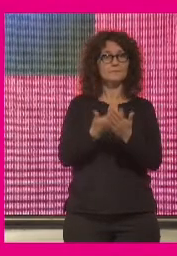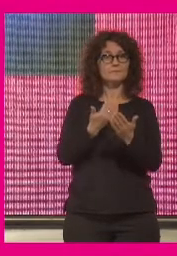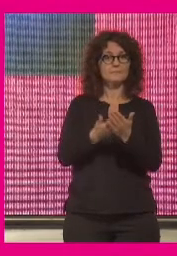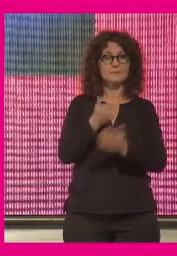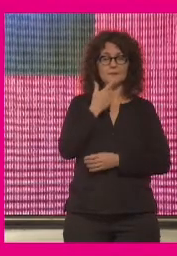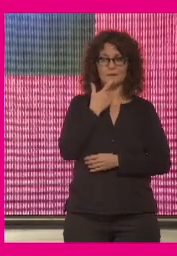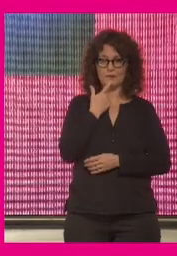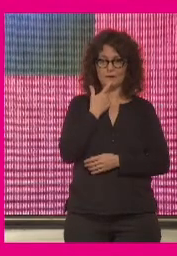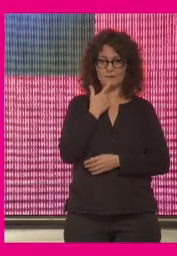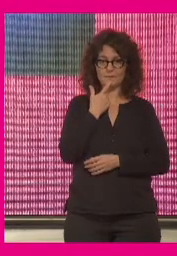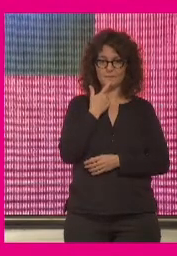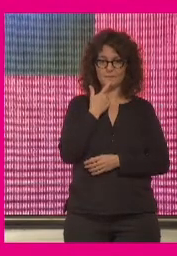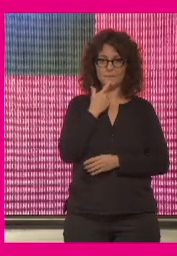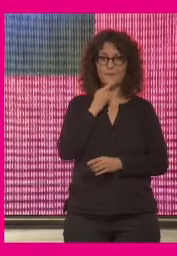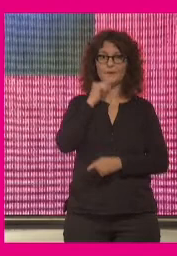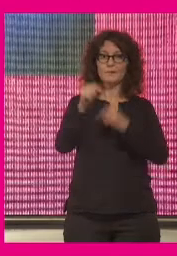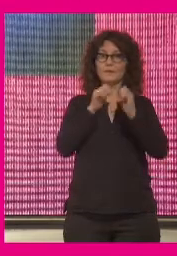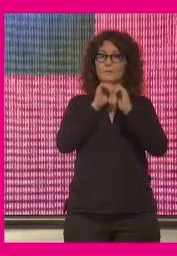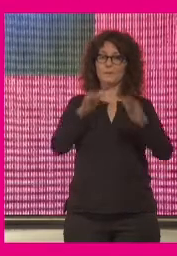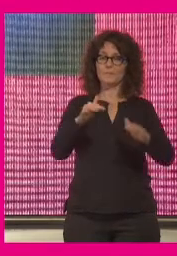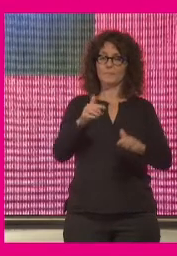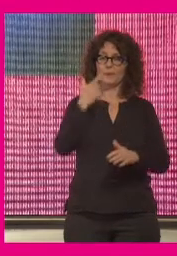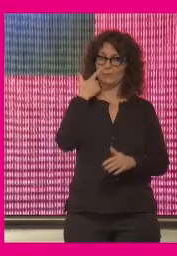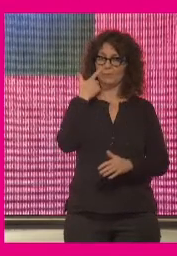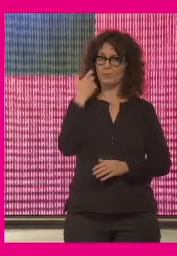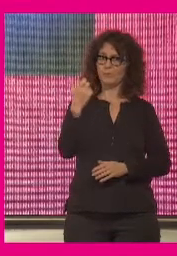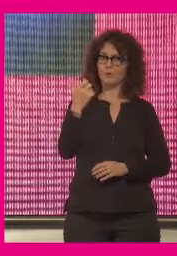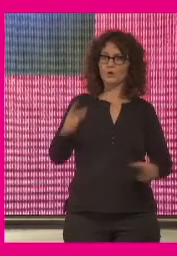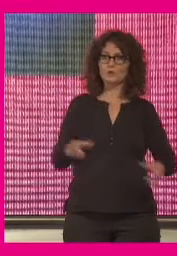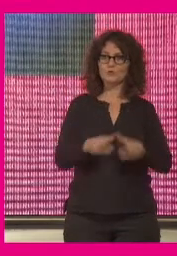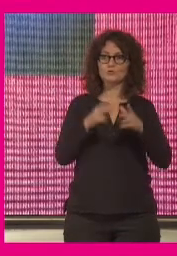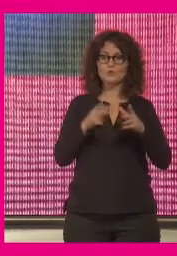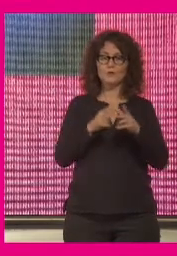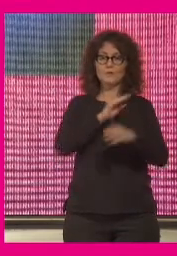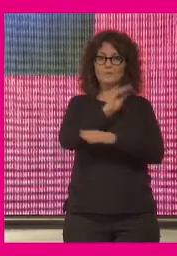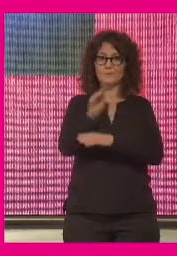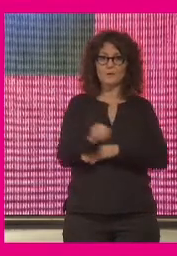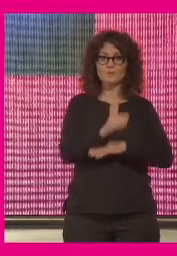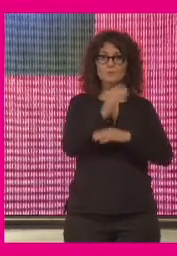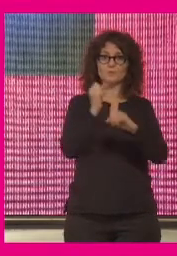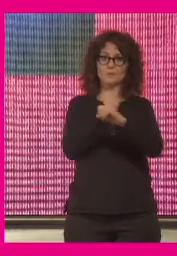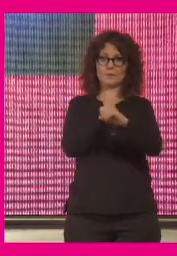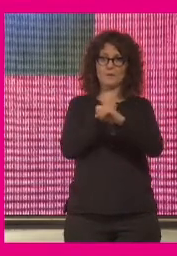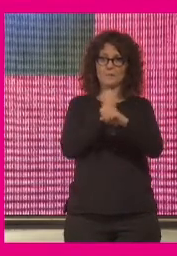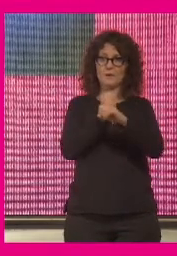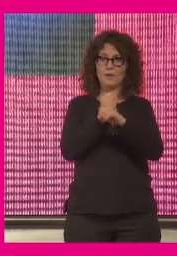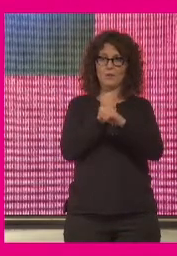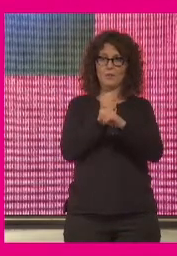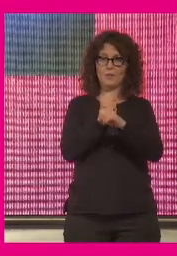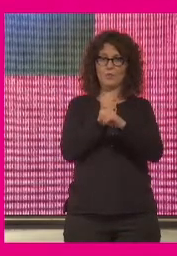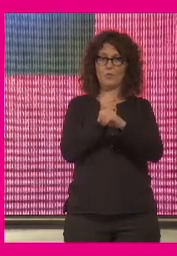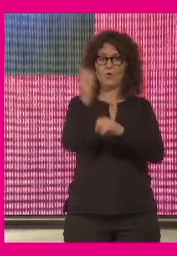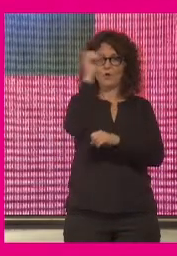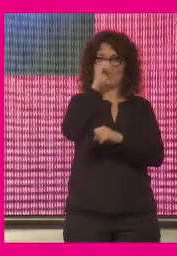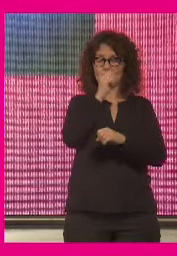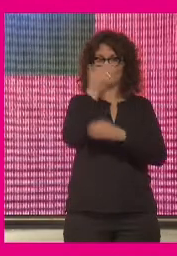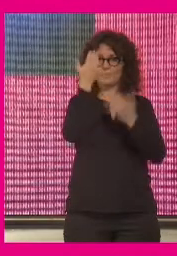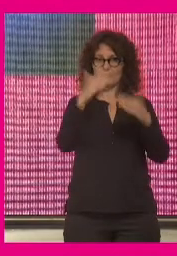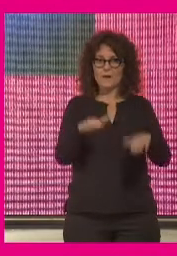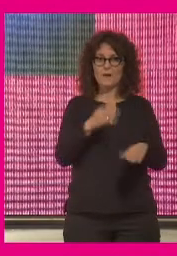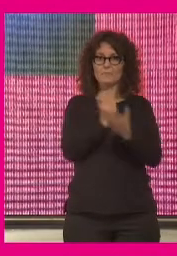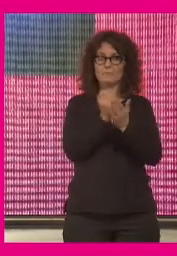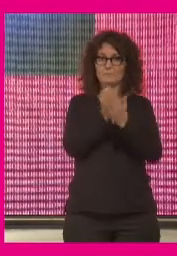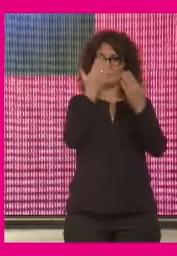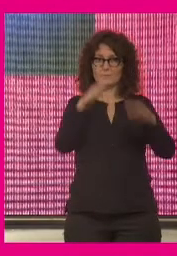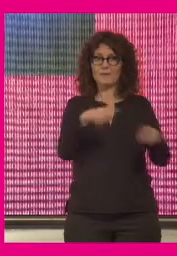dice la pandemia ha puesto de manifiesto que en nuestra sociedad los cuidados son un trabajo poco valorado mal pagado precario y mal